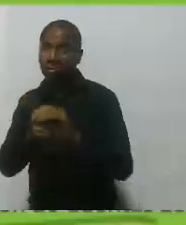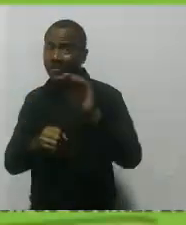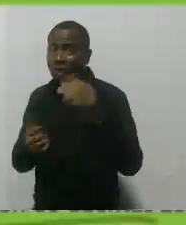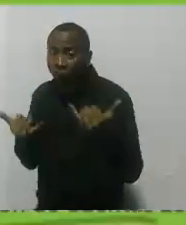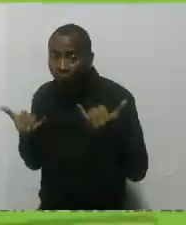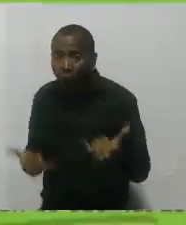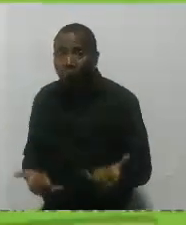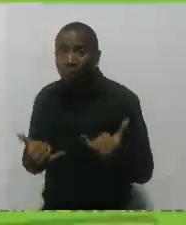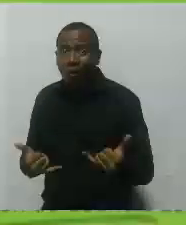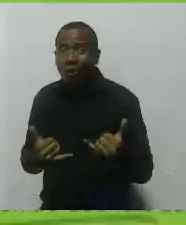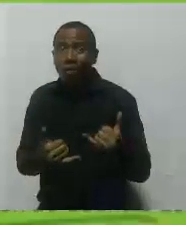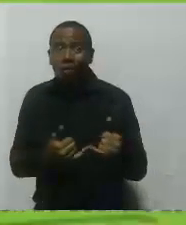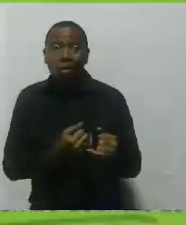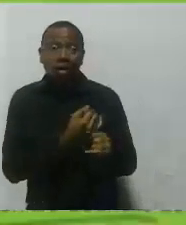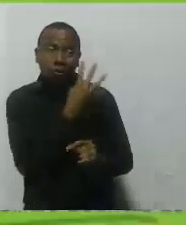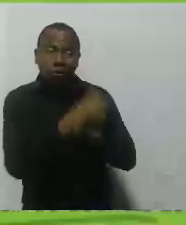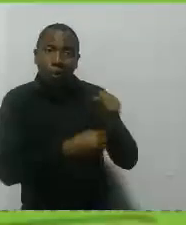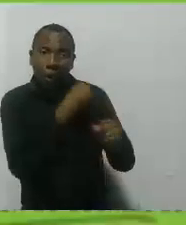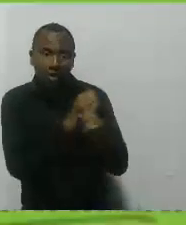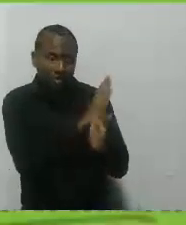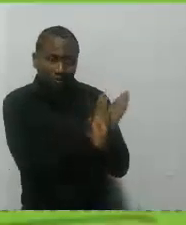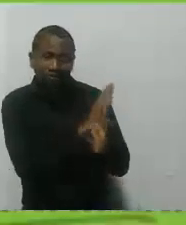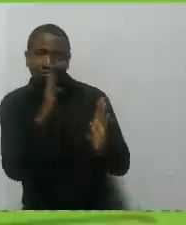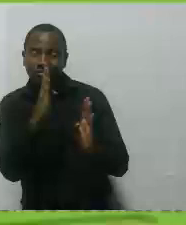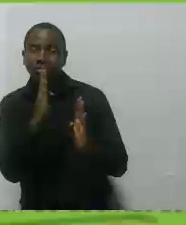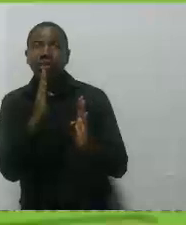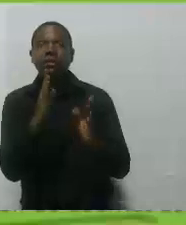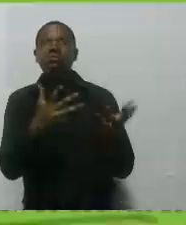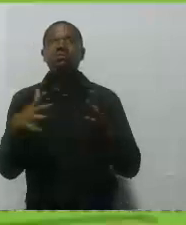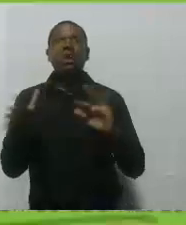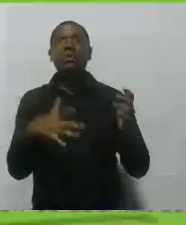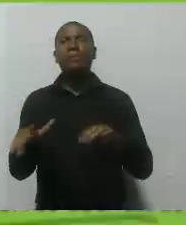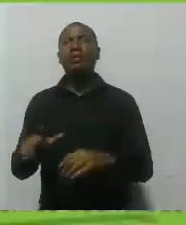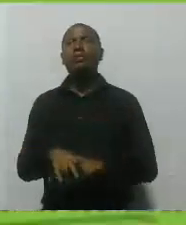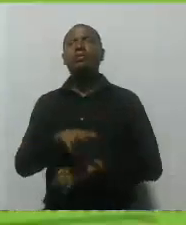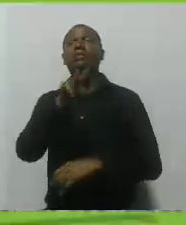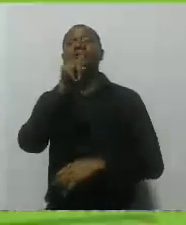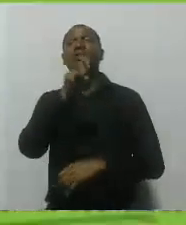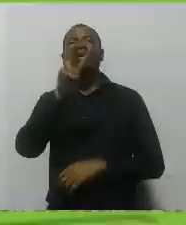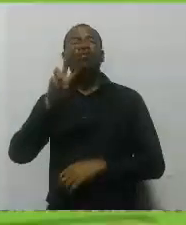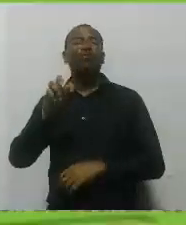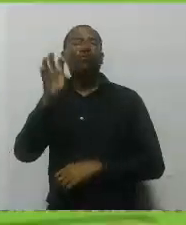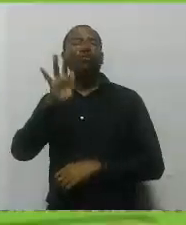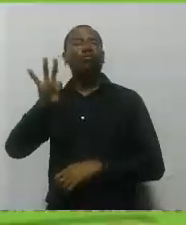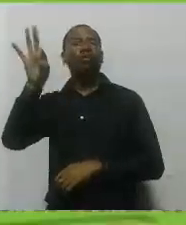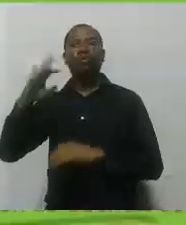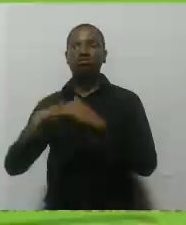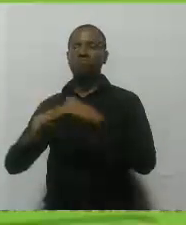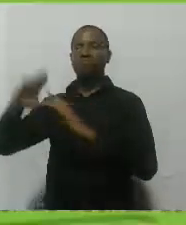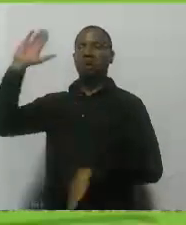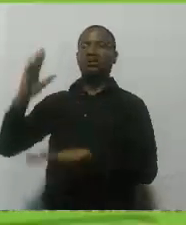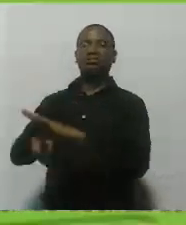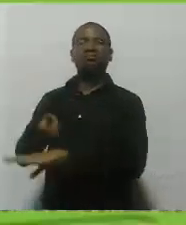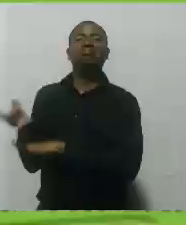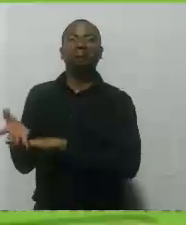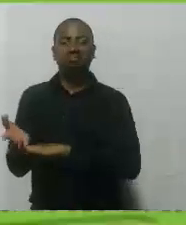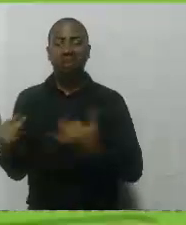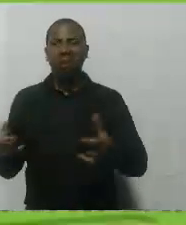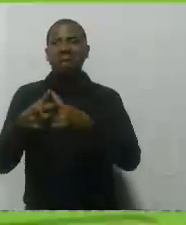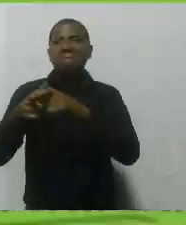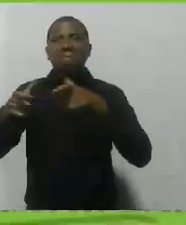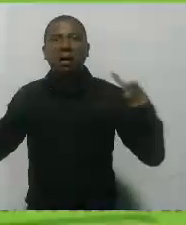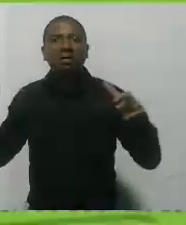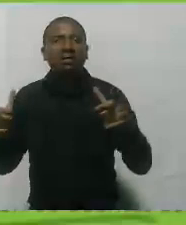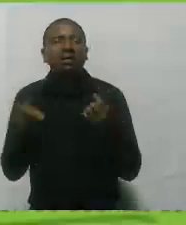duplicamos casi que el 68% por encima y estamos llegando al territorio con